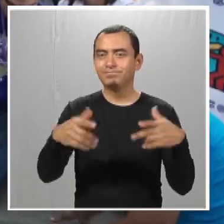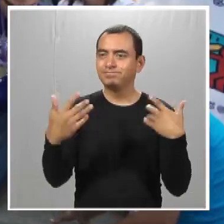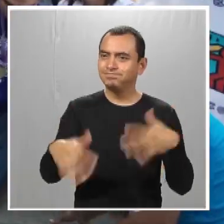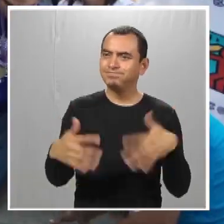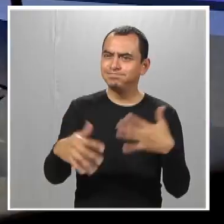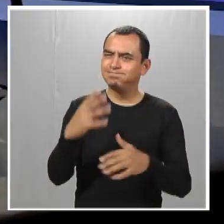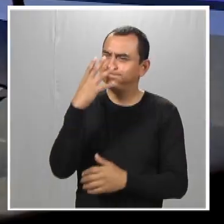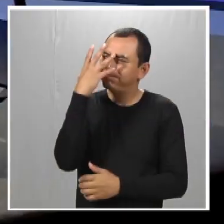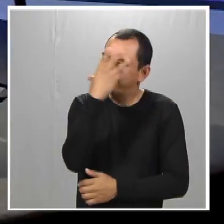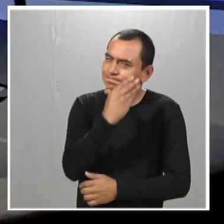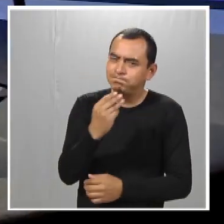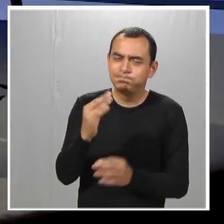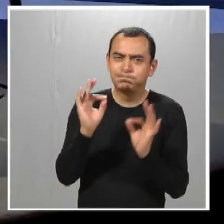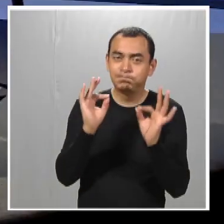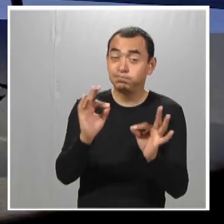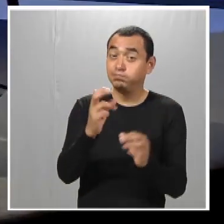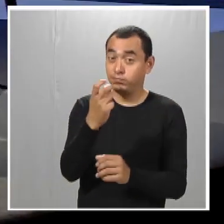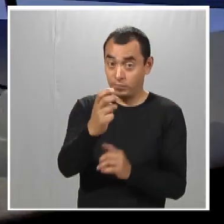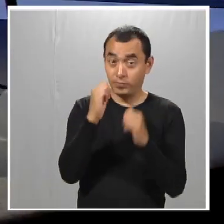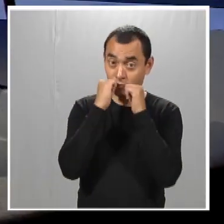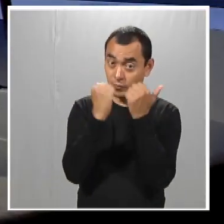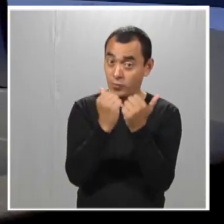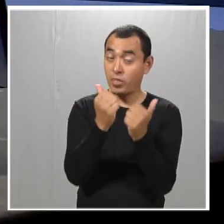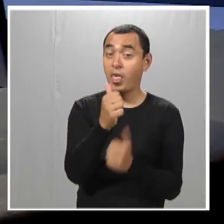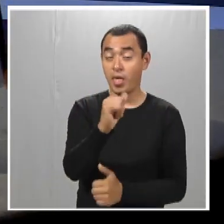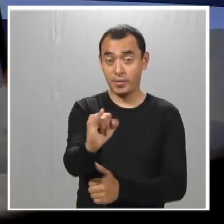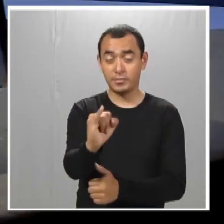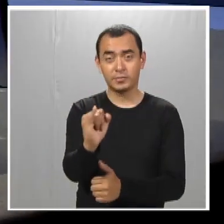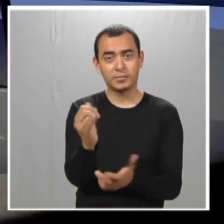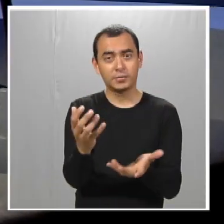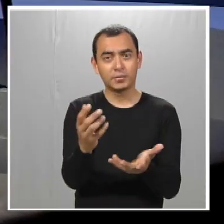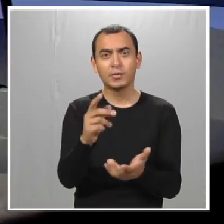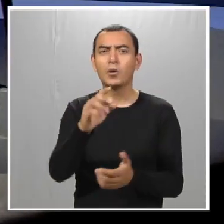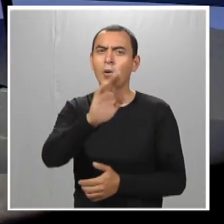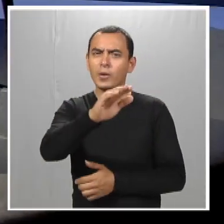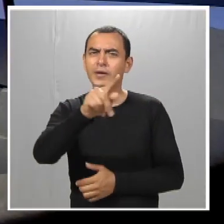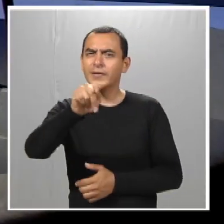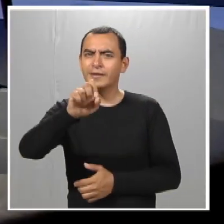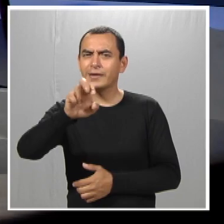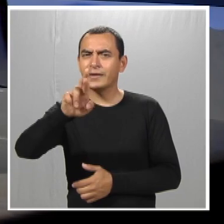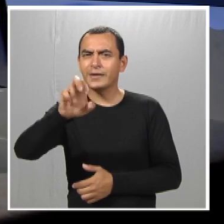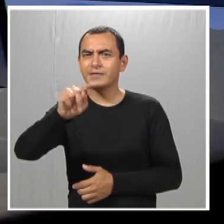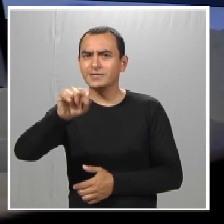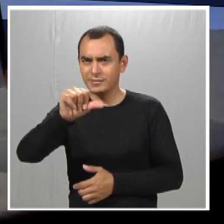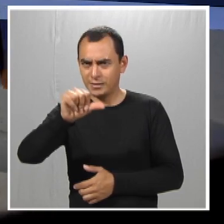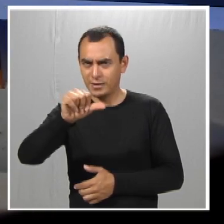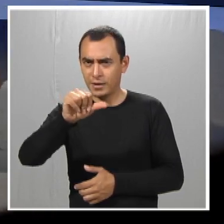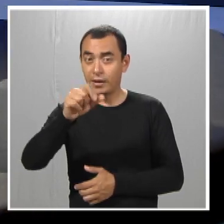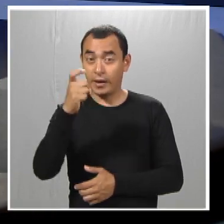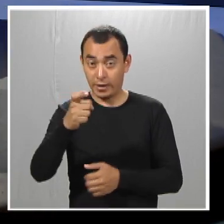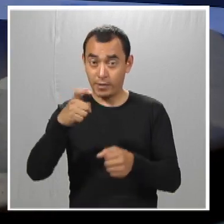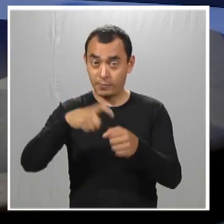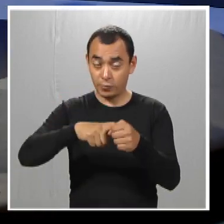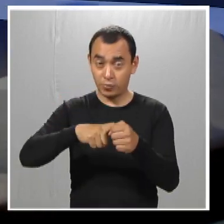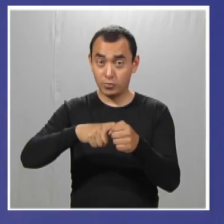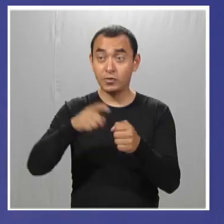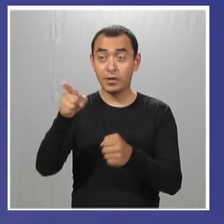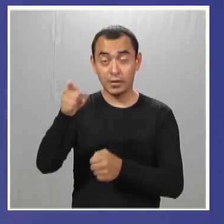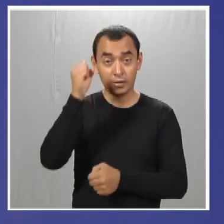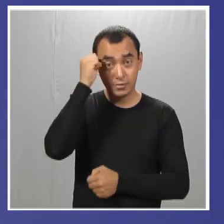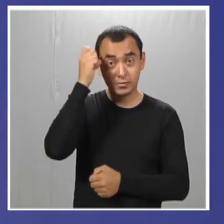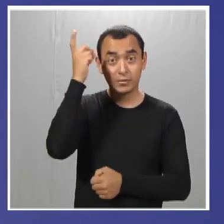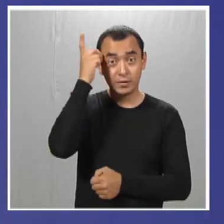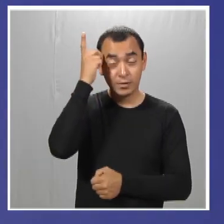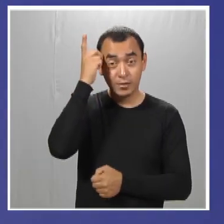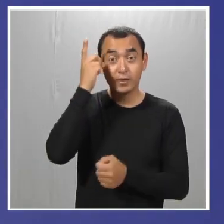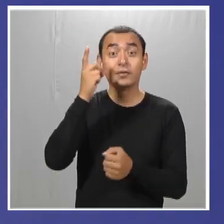Está maravilloso. Eso es en Best Buddies, eso pasa aquí en Best Buddies. Teresita de Jesús pertenece a Best Buddies. Sí. Ella tiene síndrome